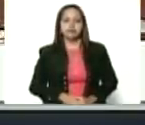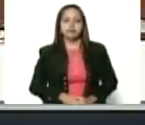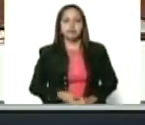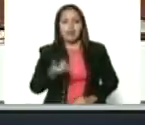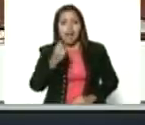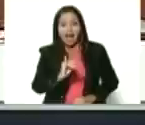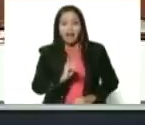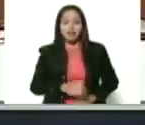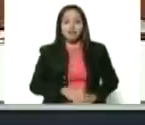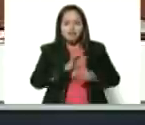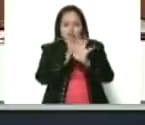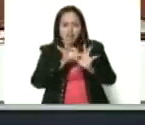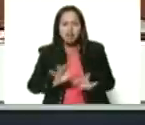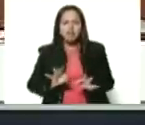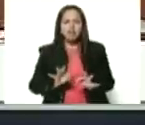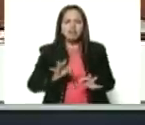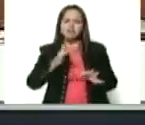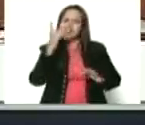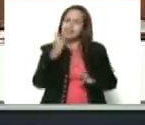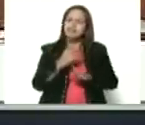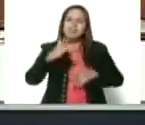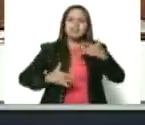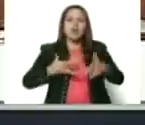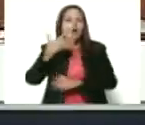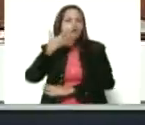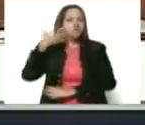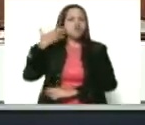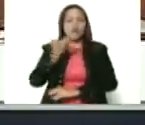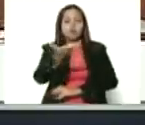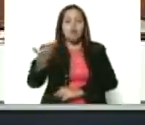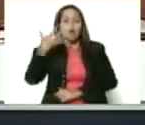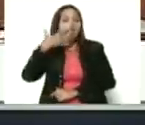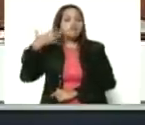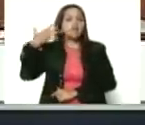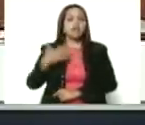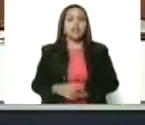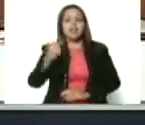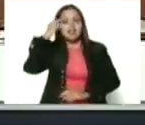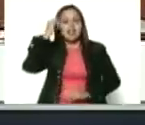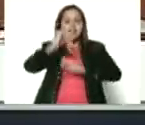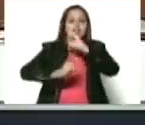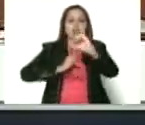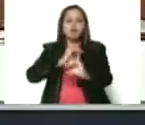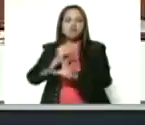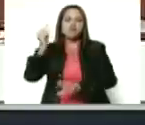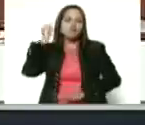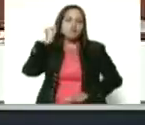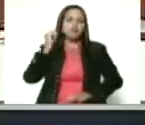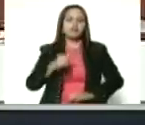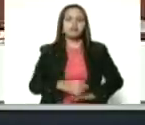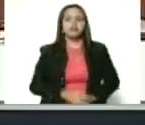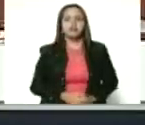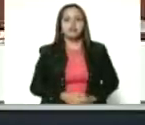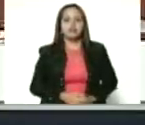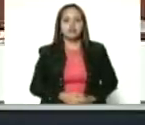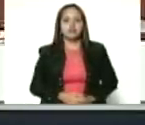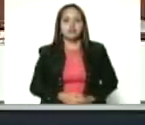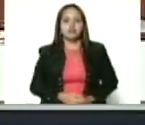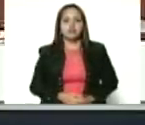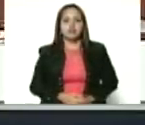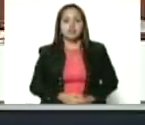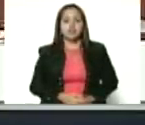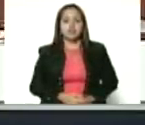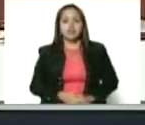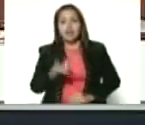reivindicación y debemos sentirnos orgullosos y ustedes orgullosas de que el Día Internacional de la Mujer, de la que la causa